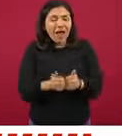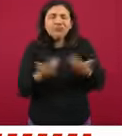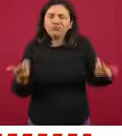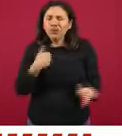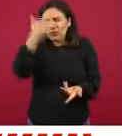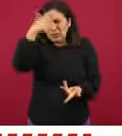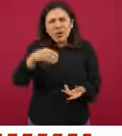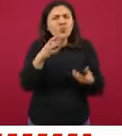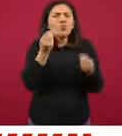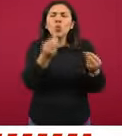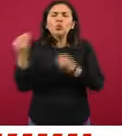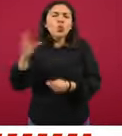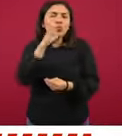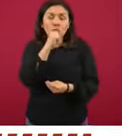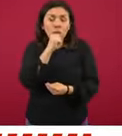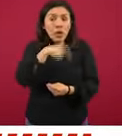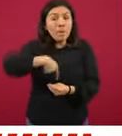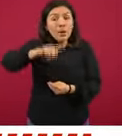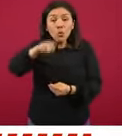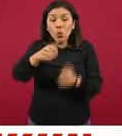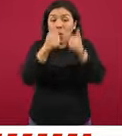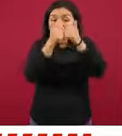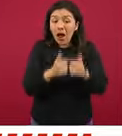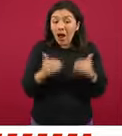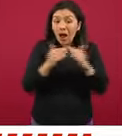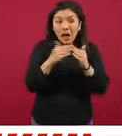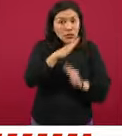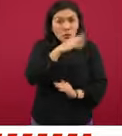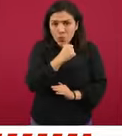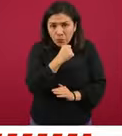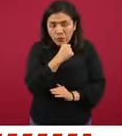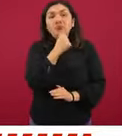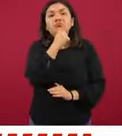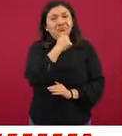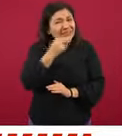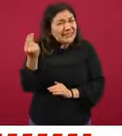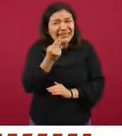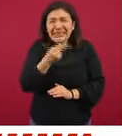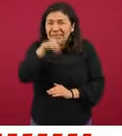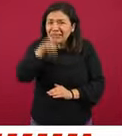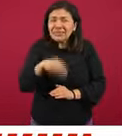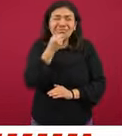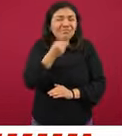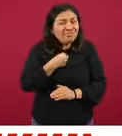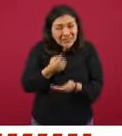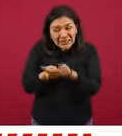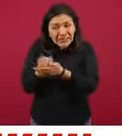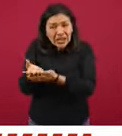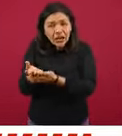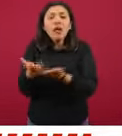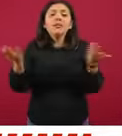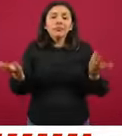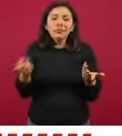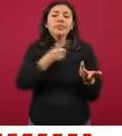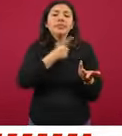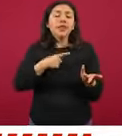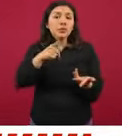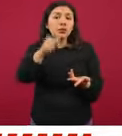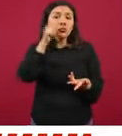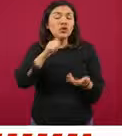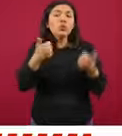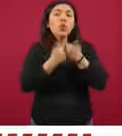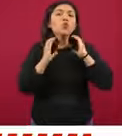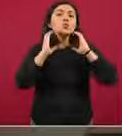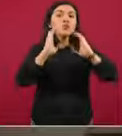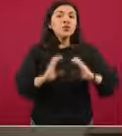porque no se puede. Pero si no te puedes quedar en casa, si es indispensable que salgas, hay que tener acciones